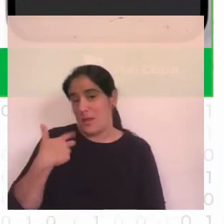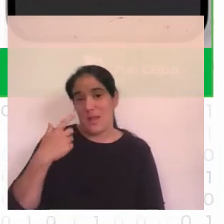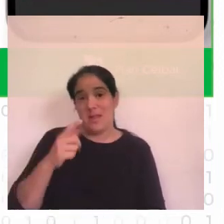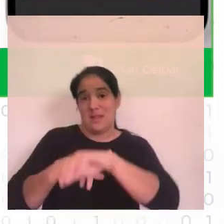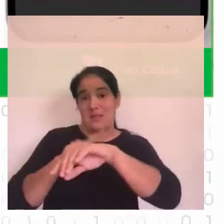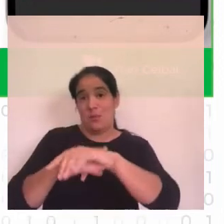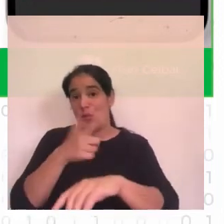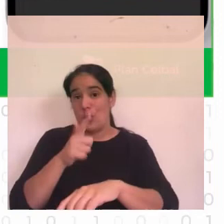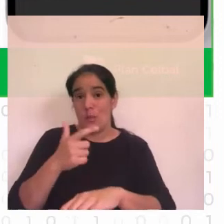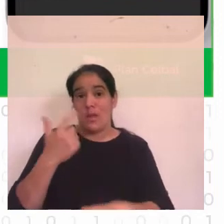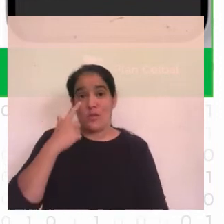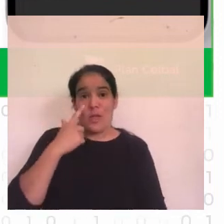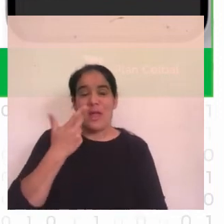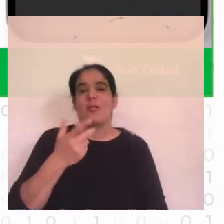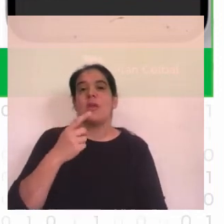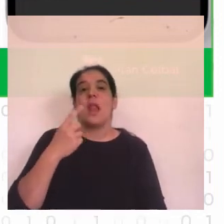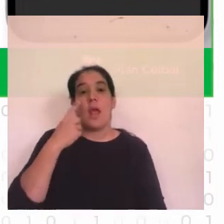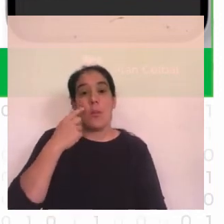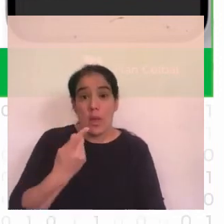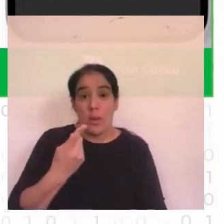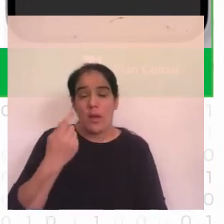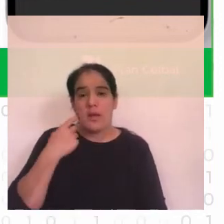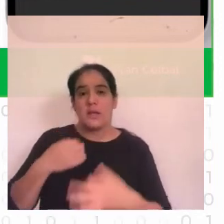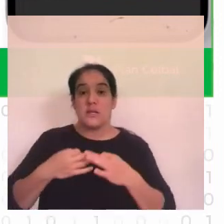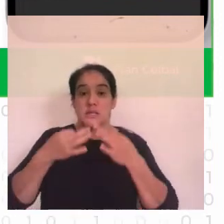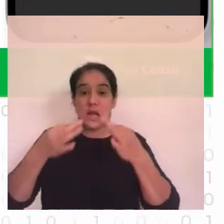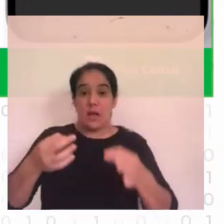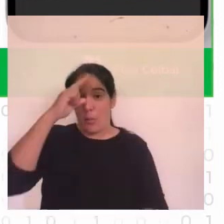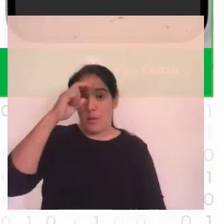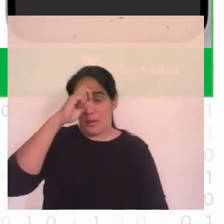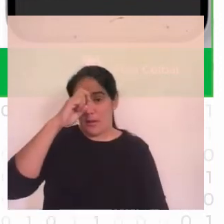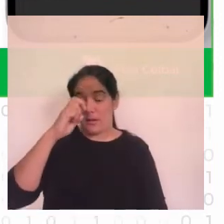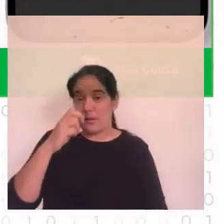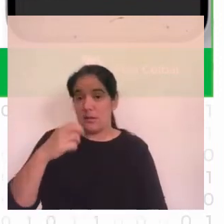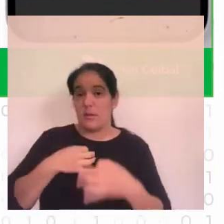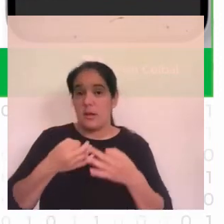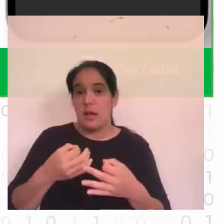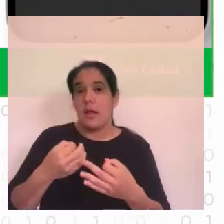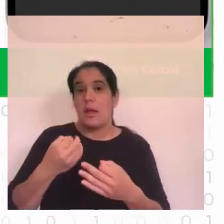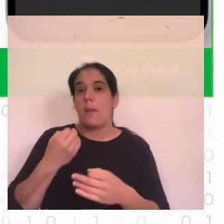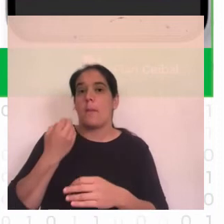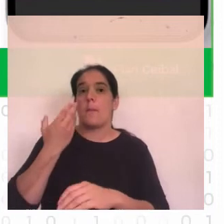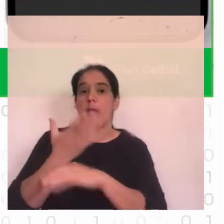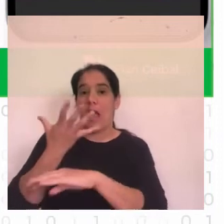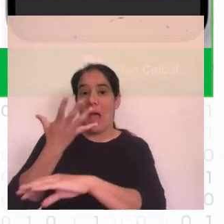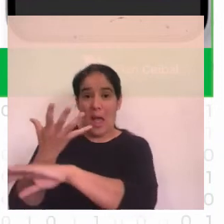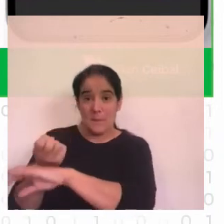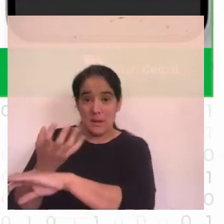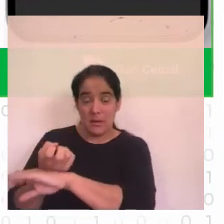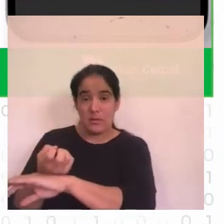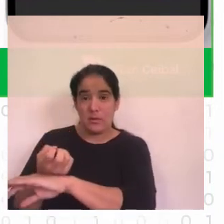entonces en la demo era el usuario llegaba por ejemplo a un hospital solicitaba el uso de la aplicación Indoreidel